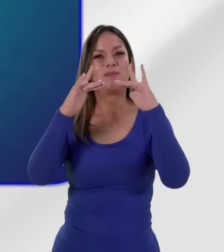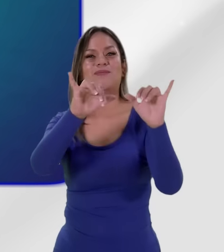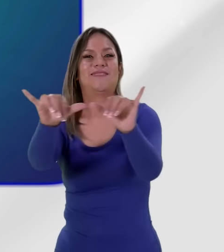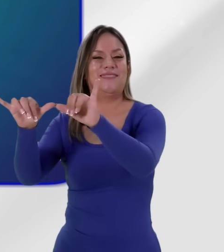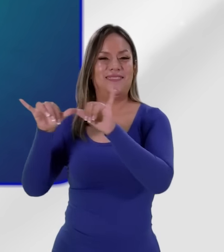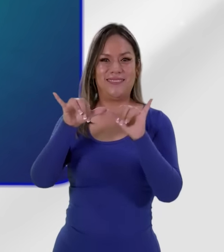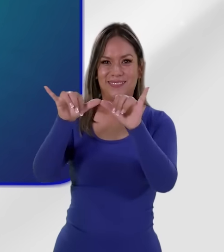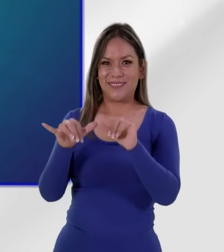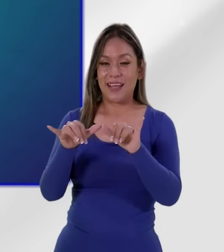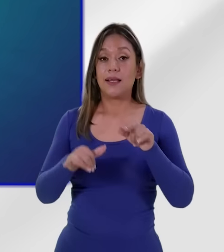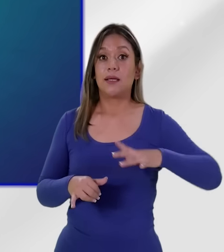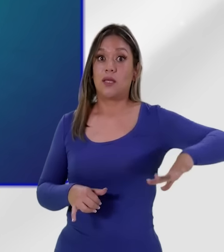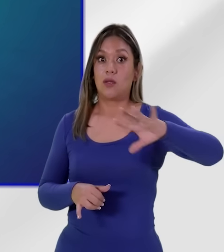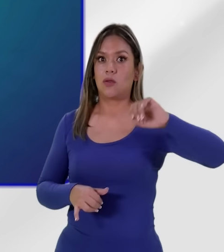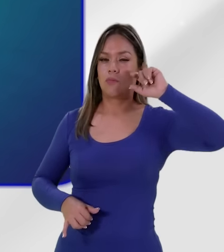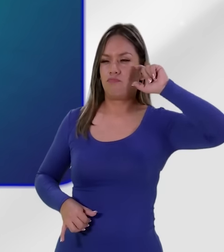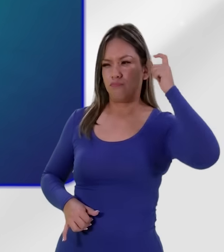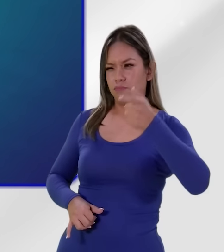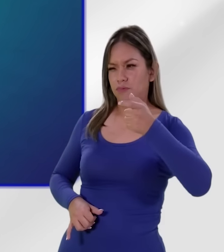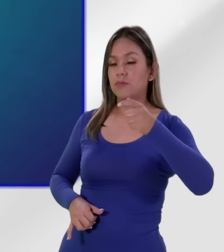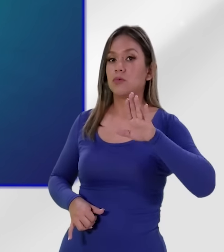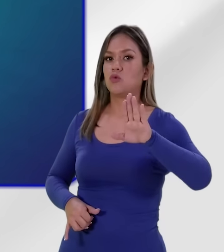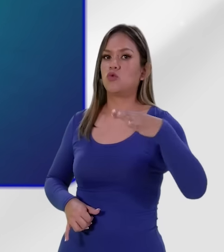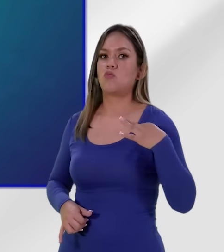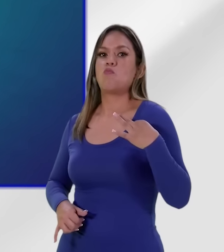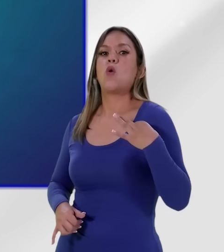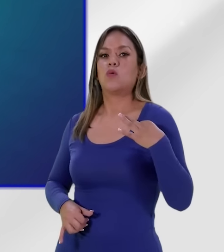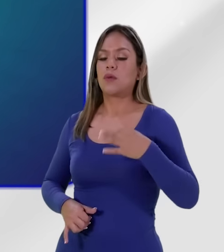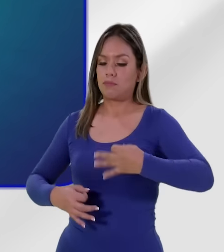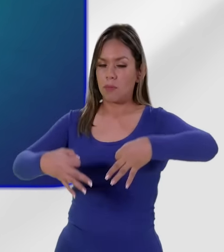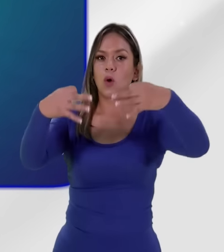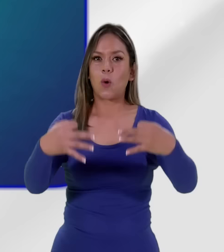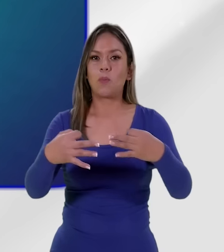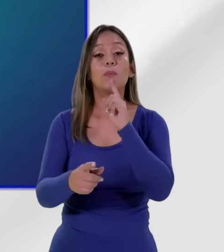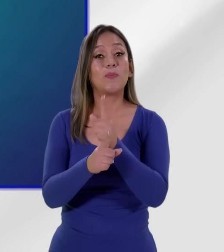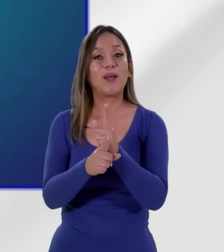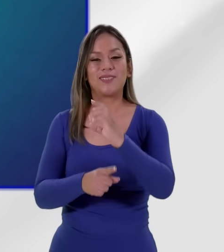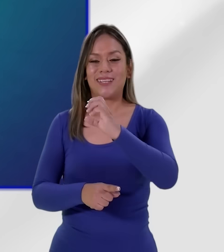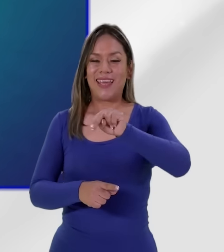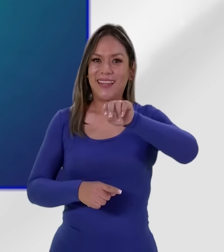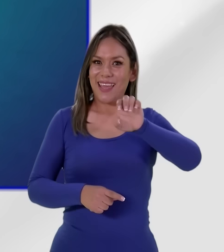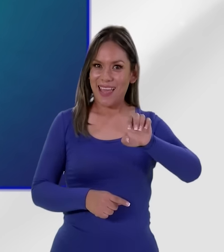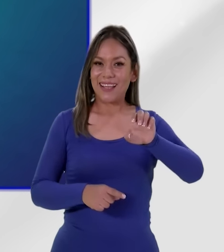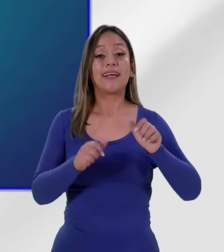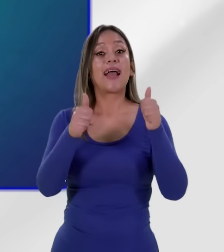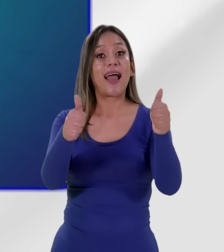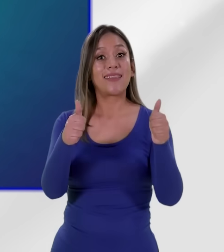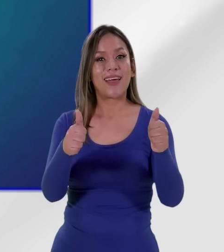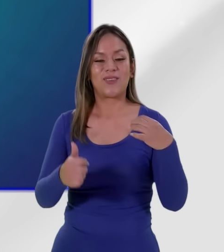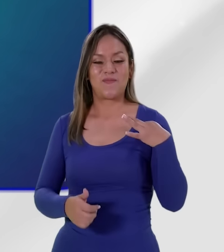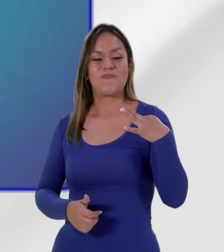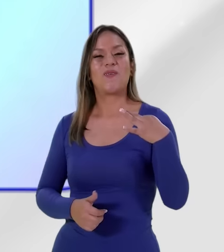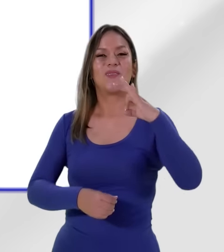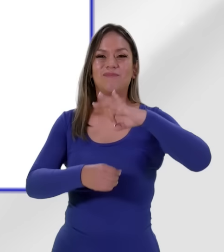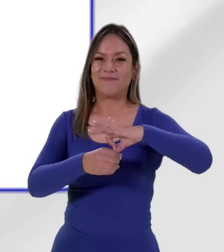democracia y todos nos convertimos en custodios de la voluntad popular. Por eso al CNE y los candidatos